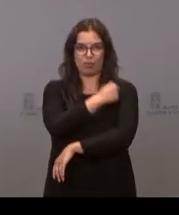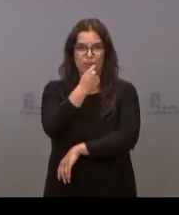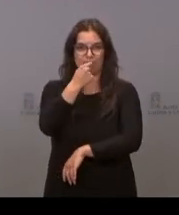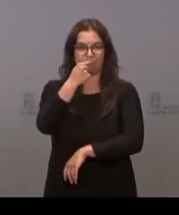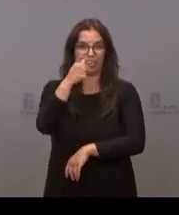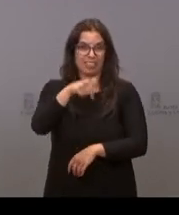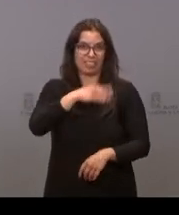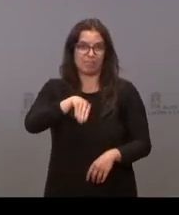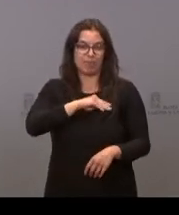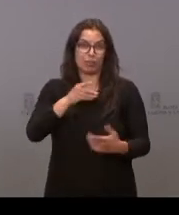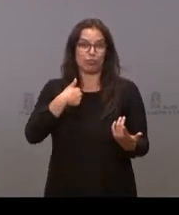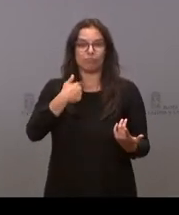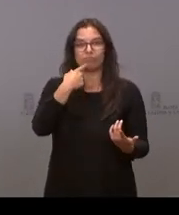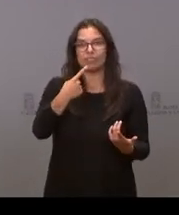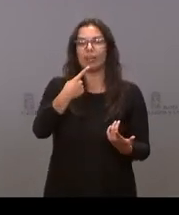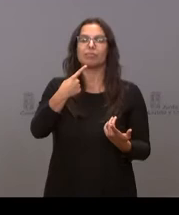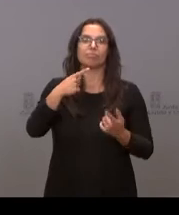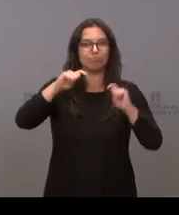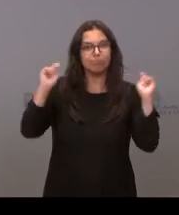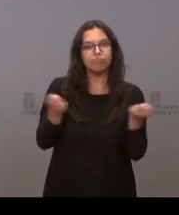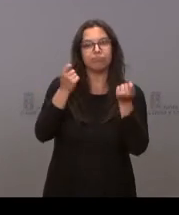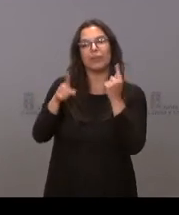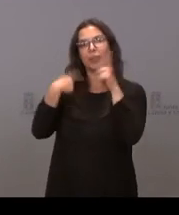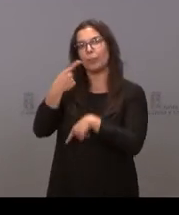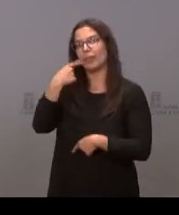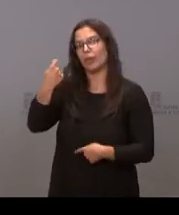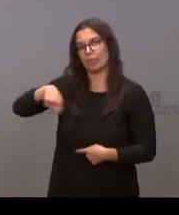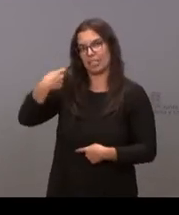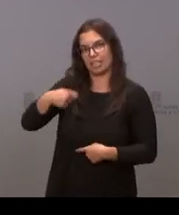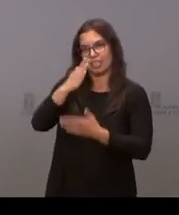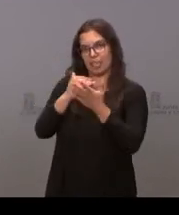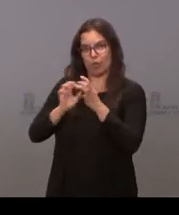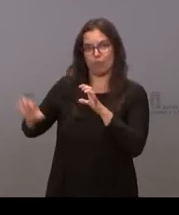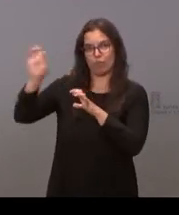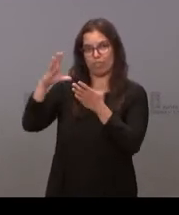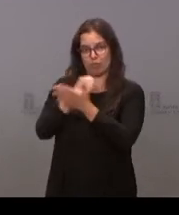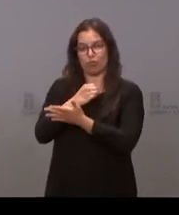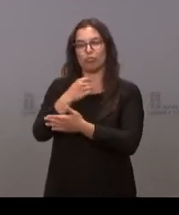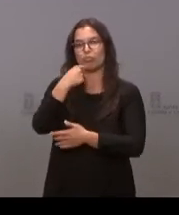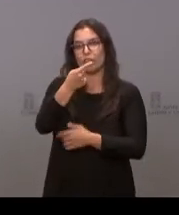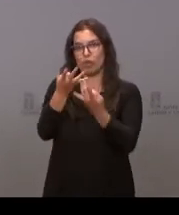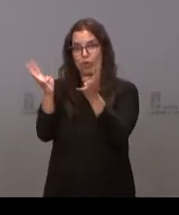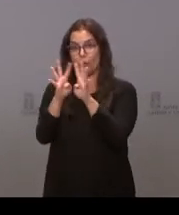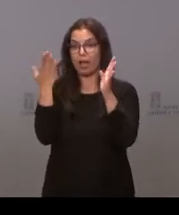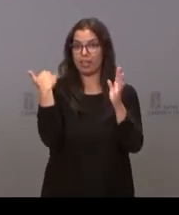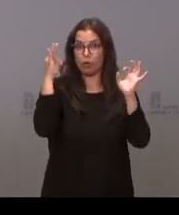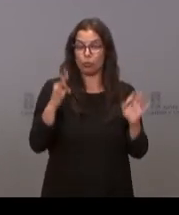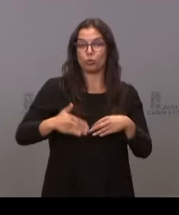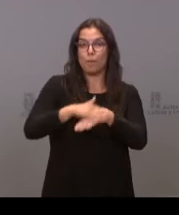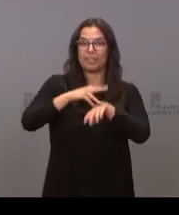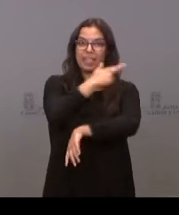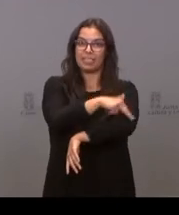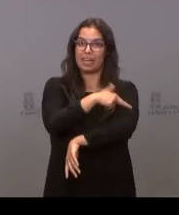quiero anticipar uno de los anuncios que haré a los presidentes y presidentas autonómicos. Ayer mismo, la ministra de Sanidad cerró